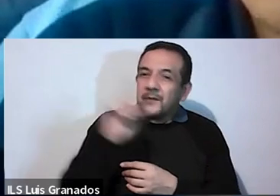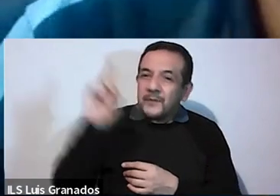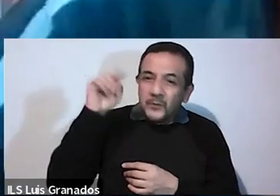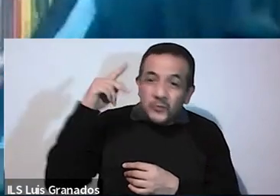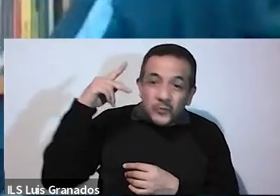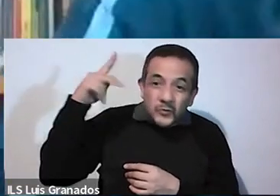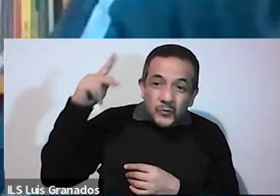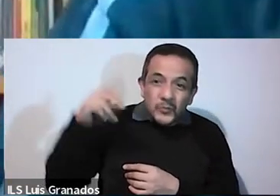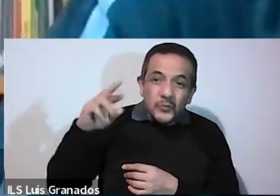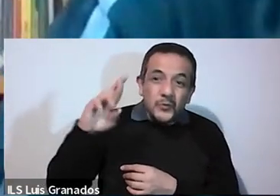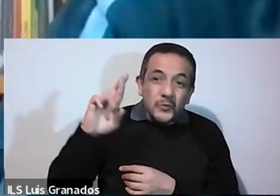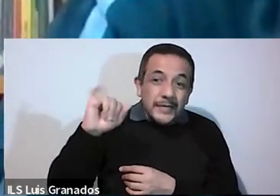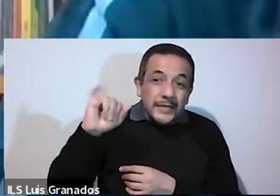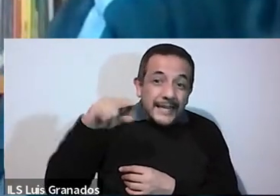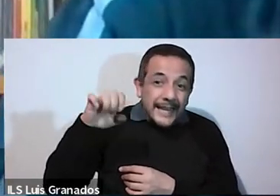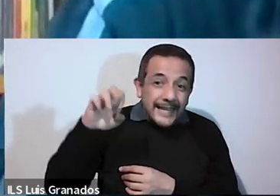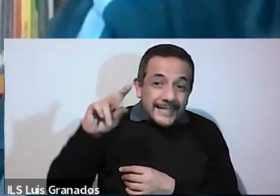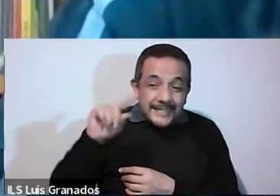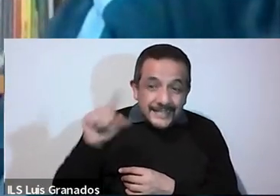una riqueza en misericordia.